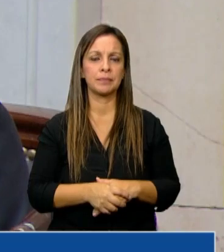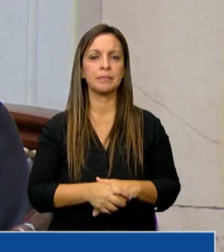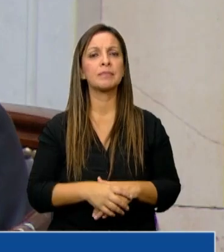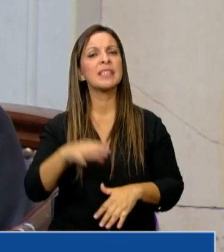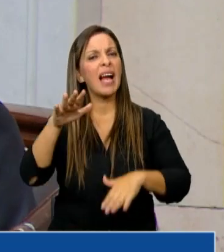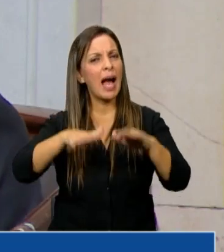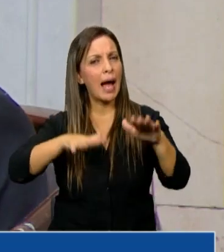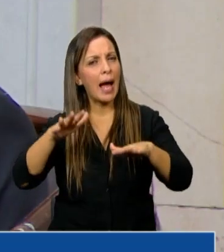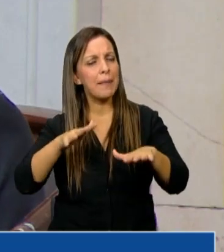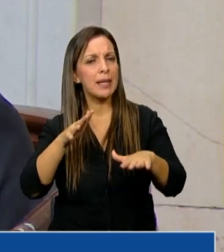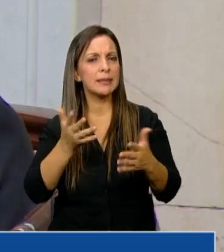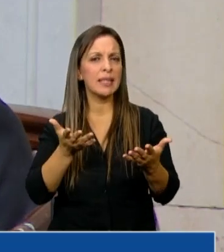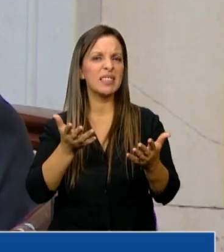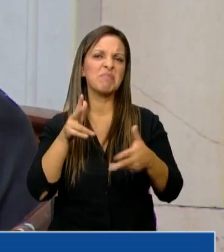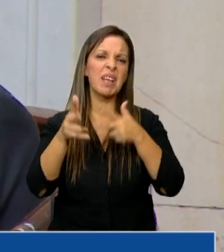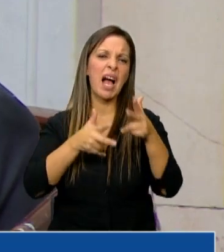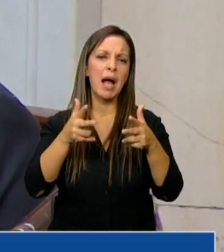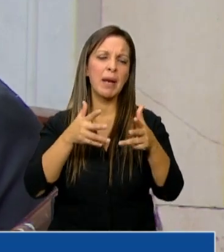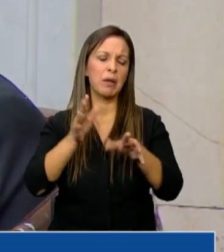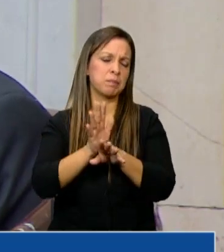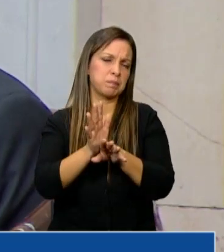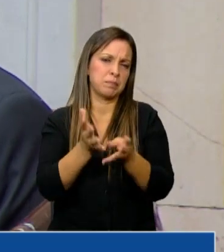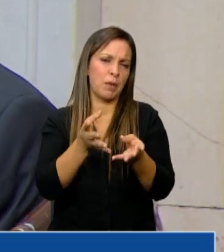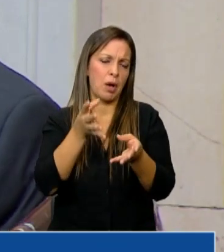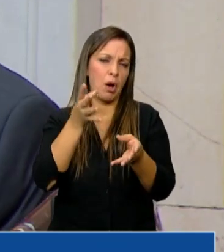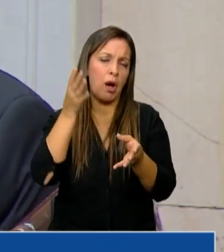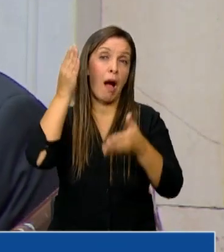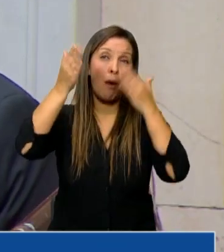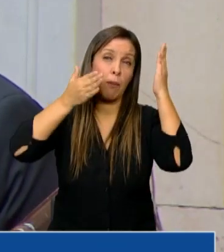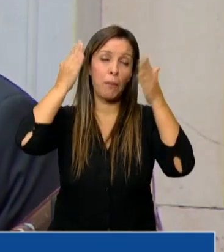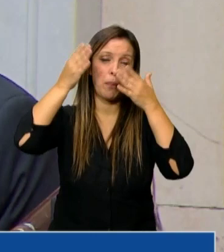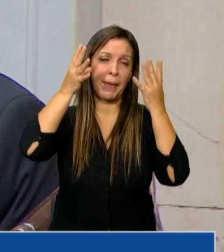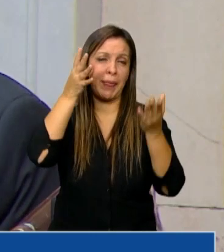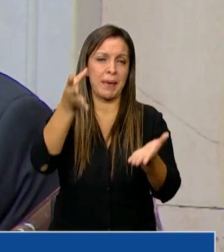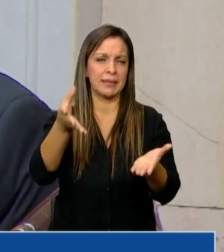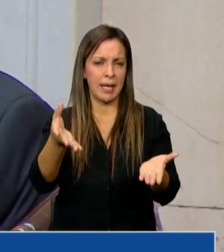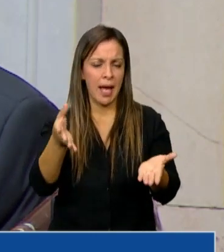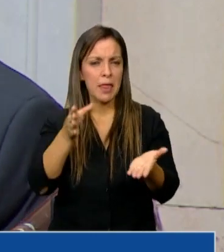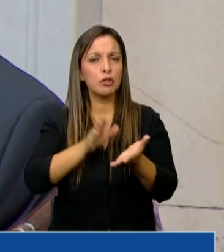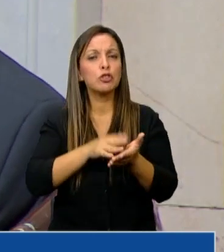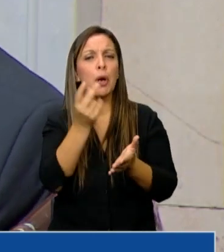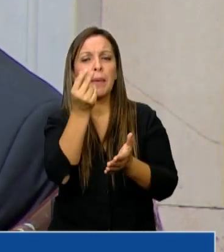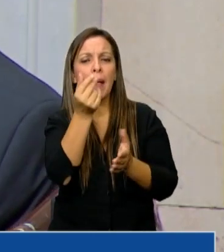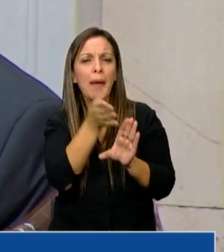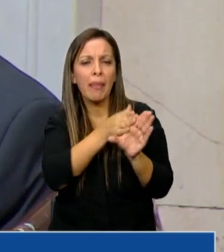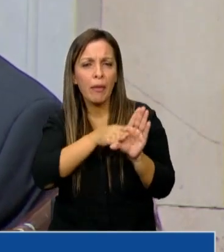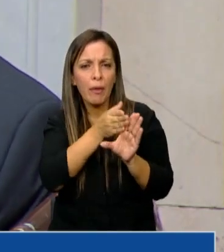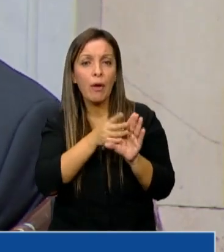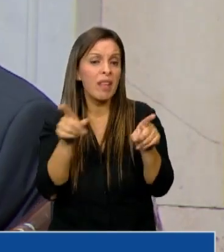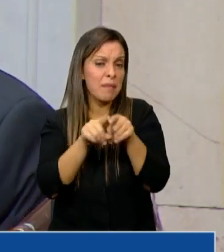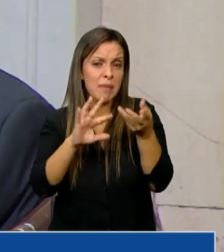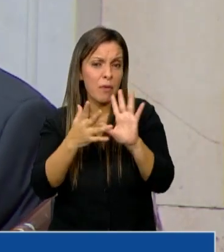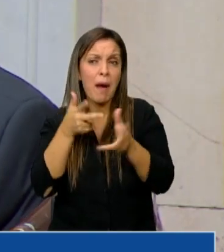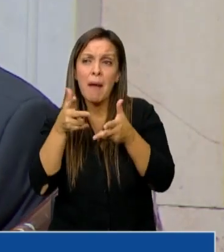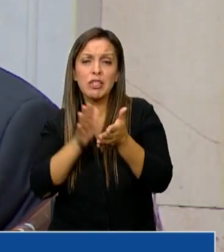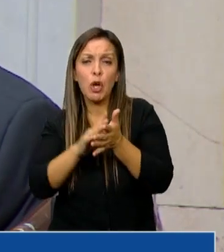A veces se habla de manera grandilocuente o fantasiosa sobre el lavado de activos, del mismo modo que se habla sobre el